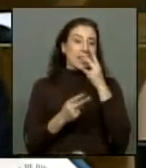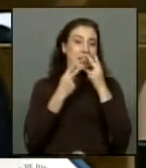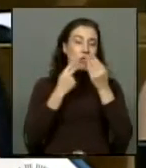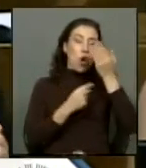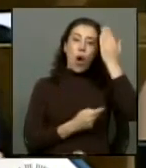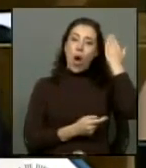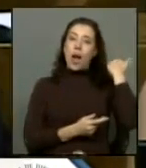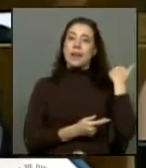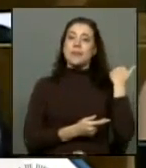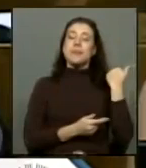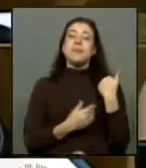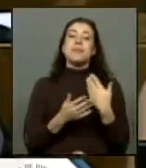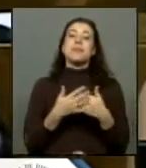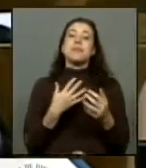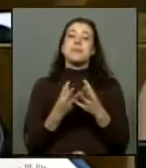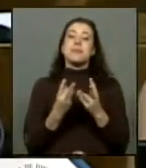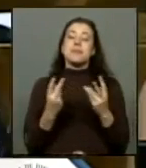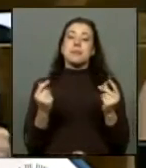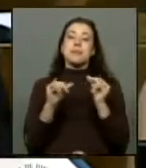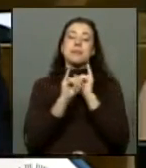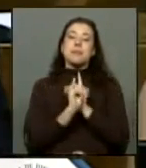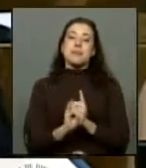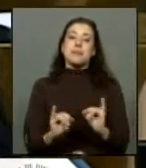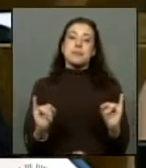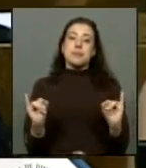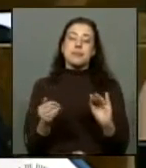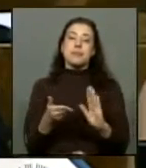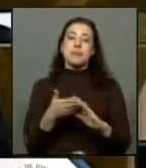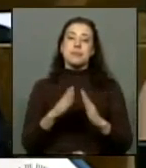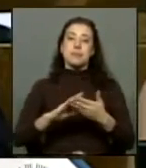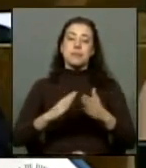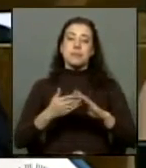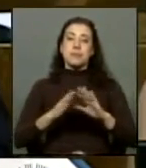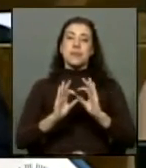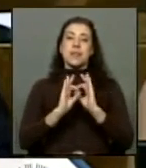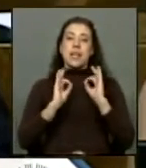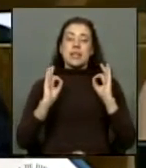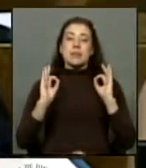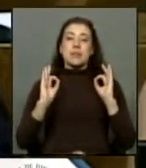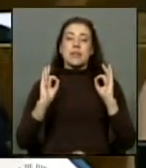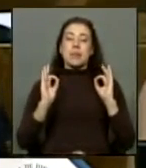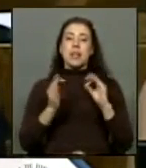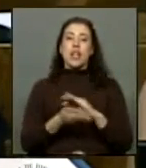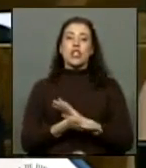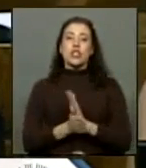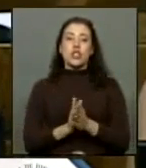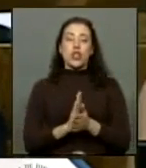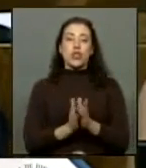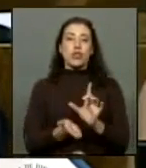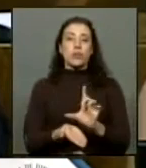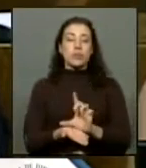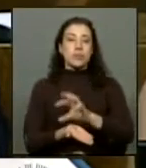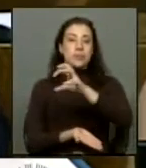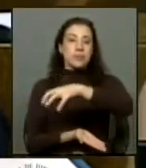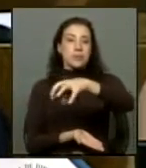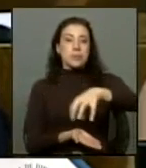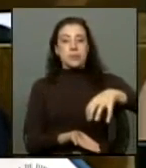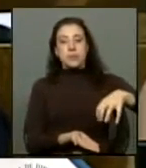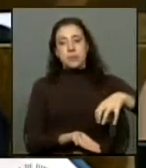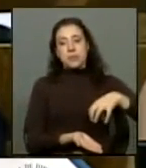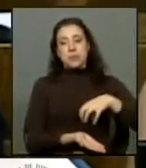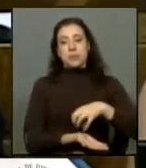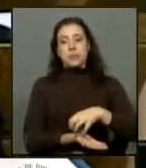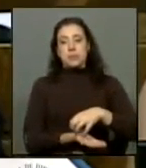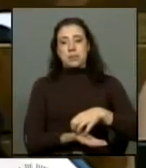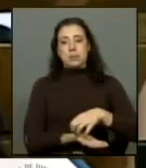y darle entonces transparencia e información a la comunidad y especialmente a todas las poblaciones que están o han sido parte